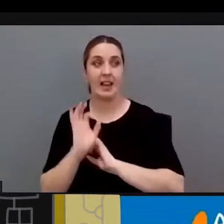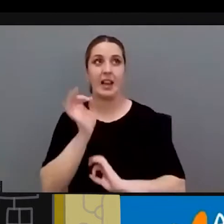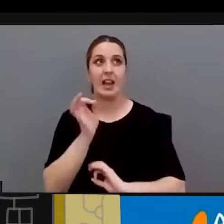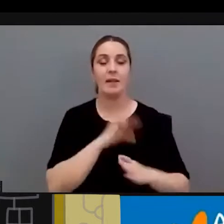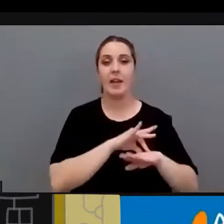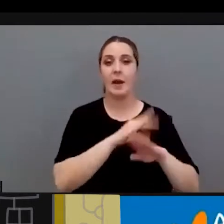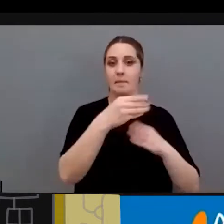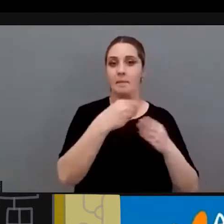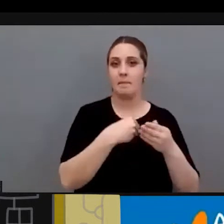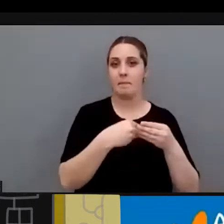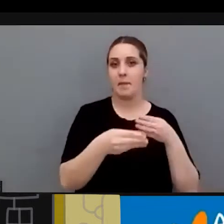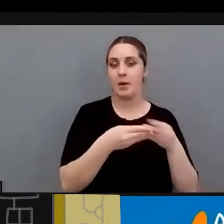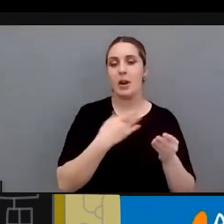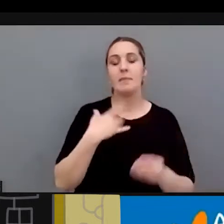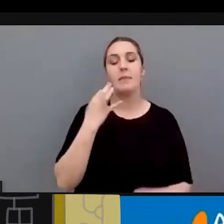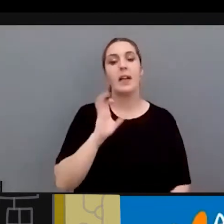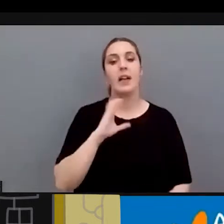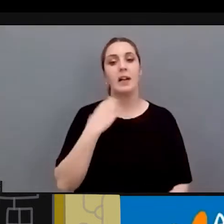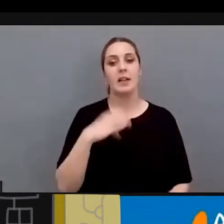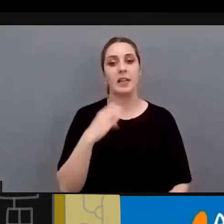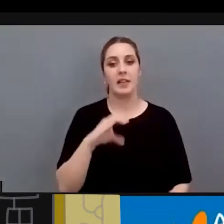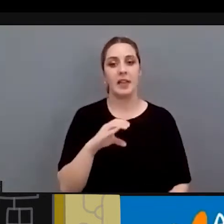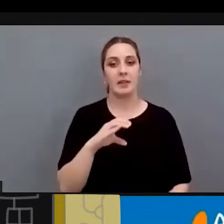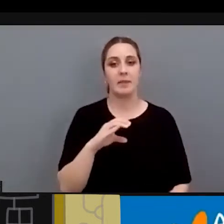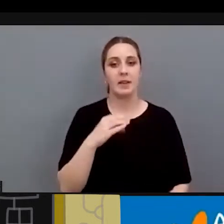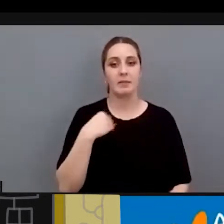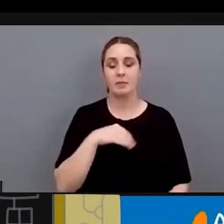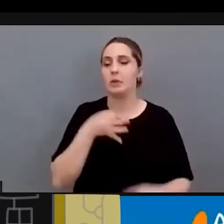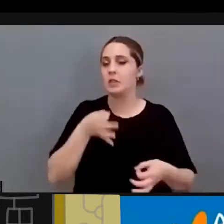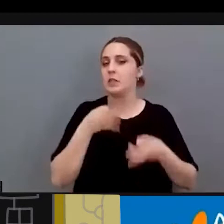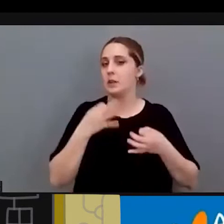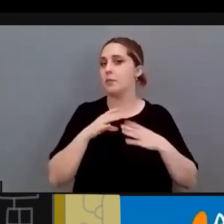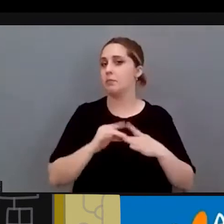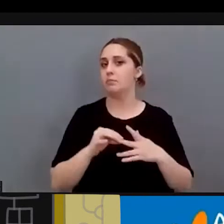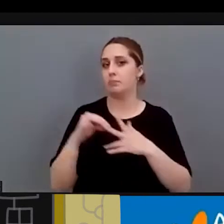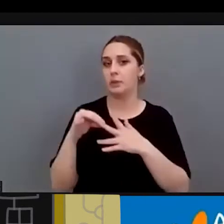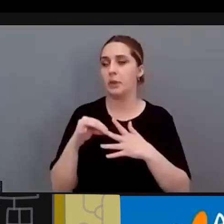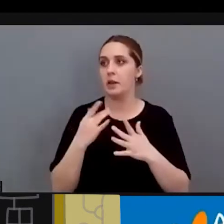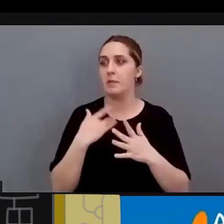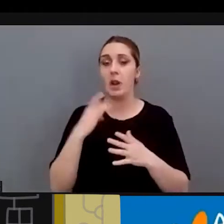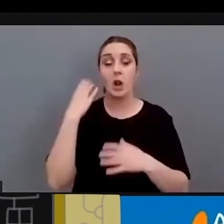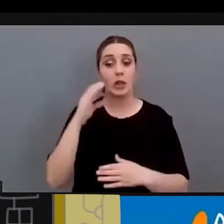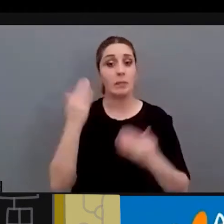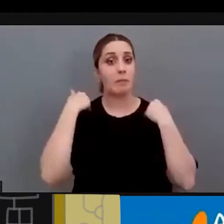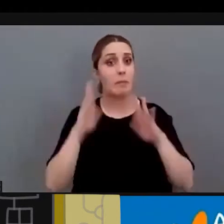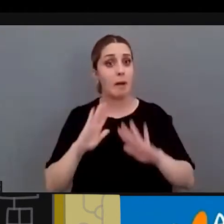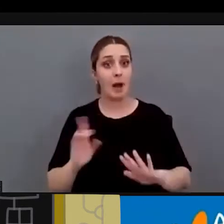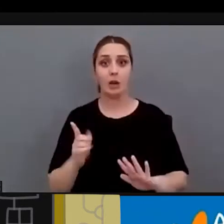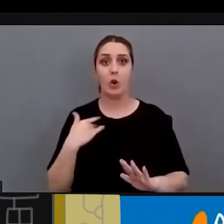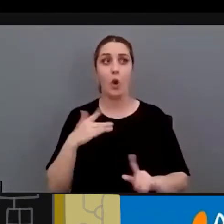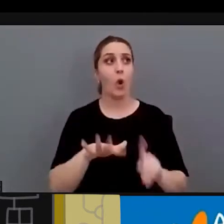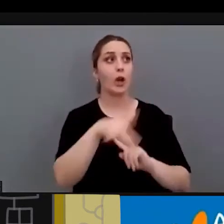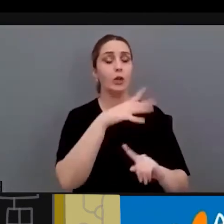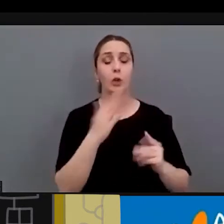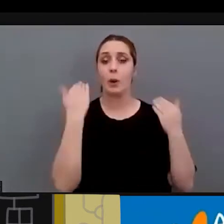comentado, que el CERMI en esto es militante, como siempre, pero que no solo quede en el CERMI o que no solo quede en nuestro entorno, sino que sea